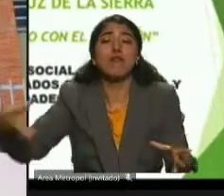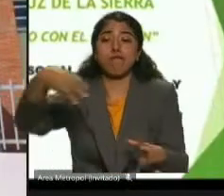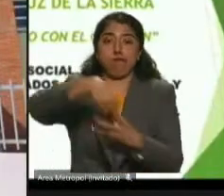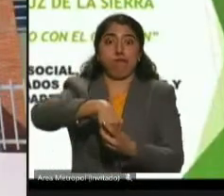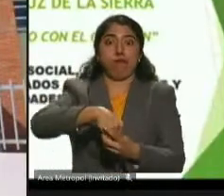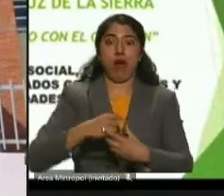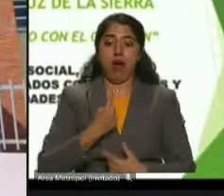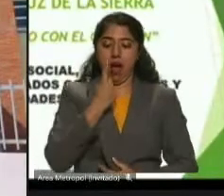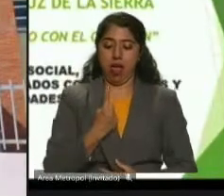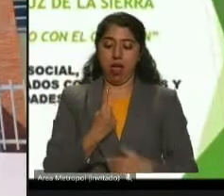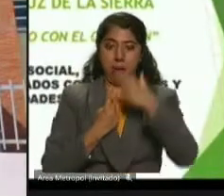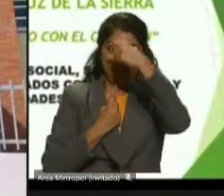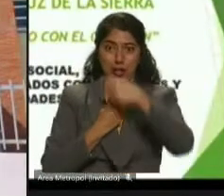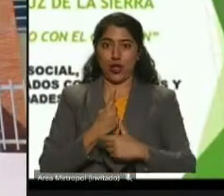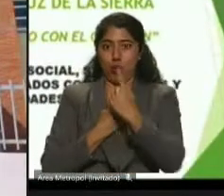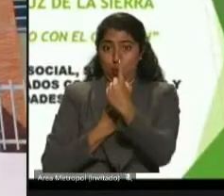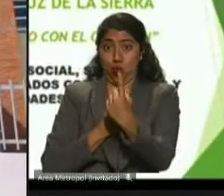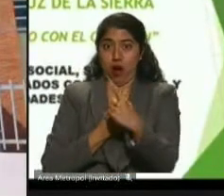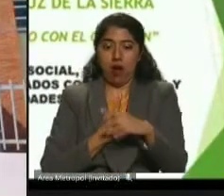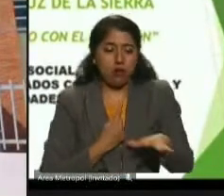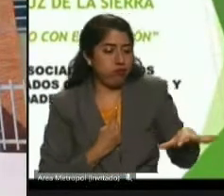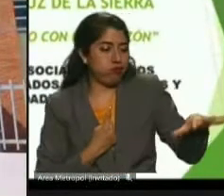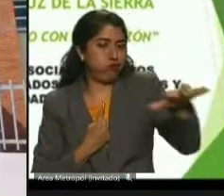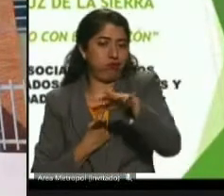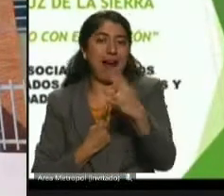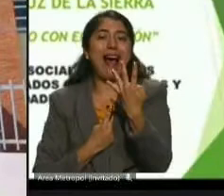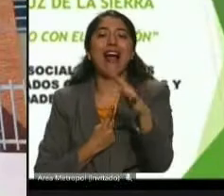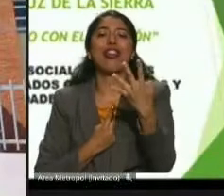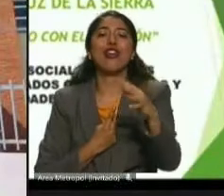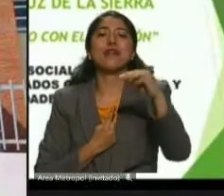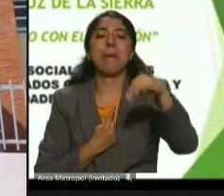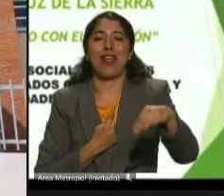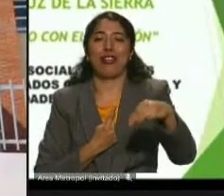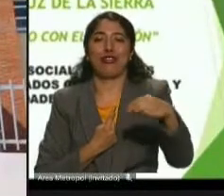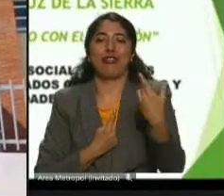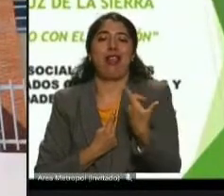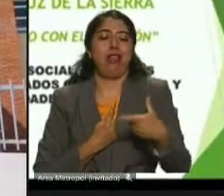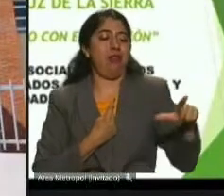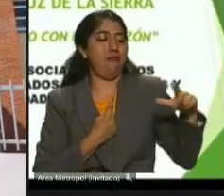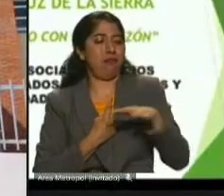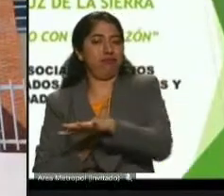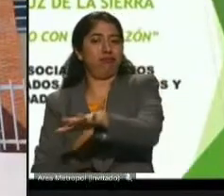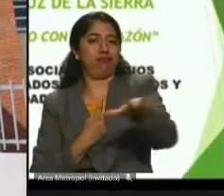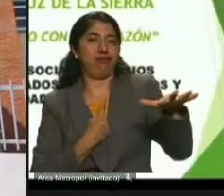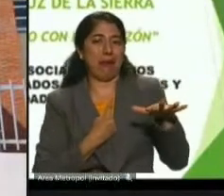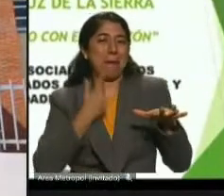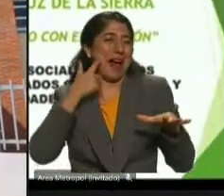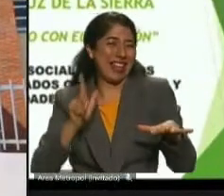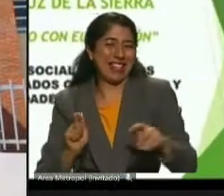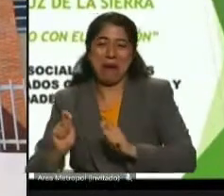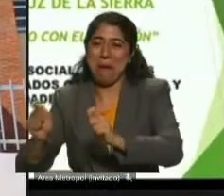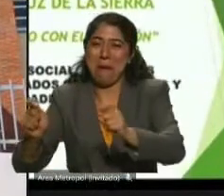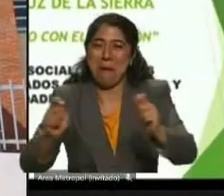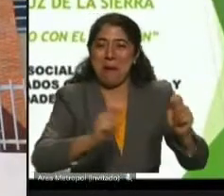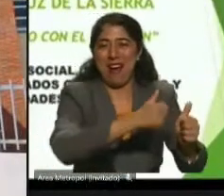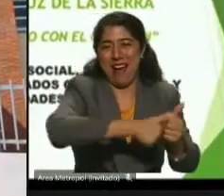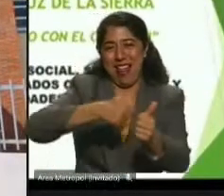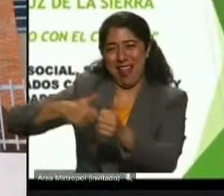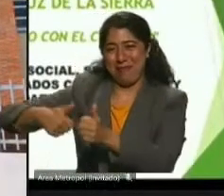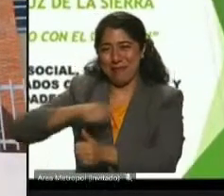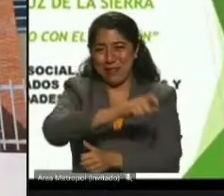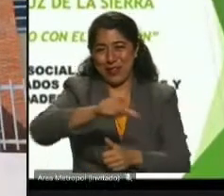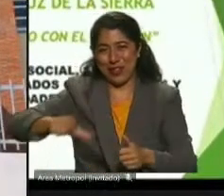Nuestra principal apuesta fue por una educación moderna y digna para todos, como ustedes veían ese plano